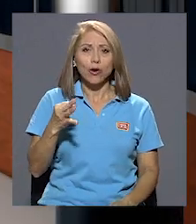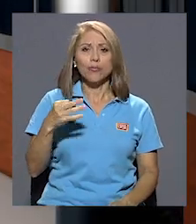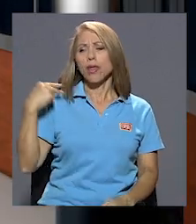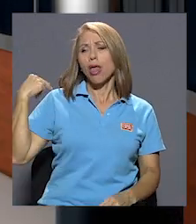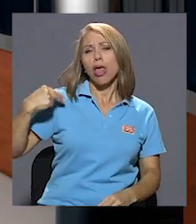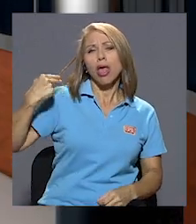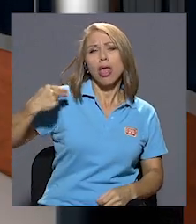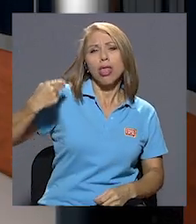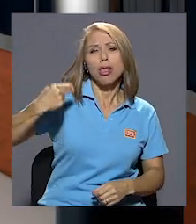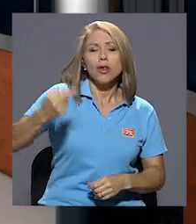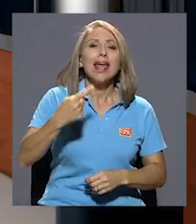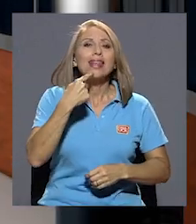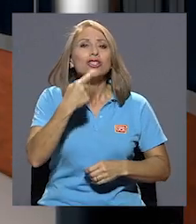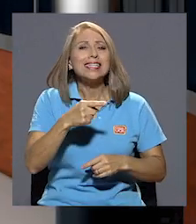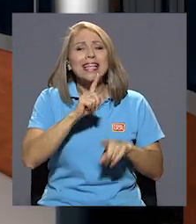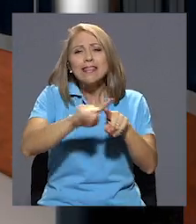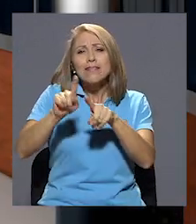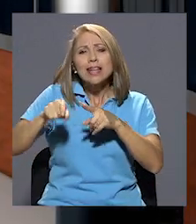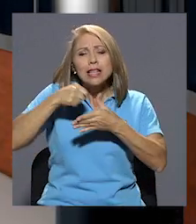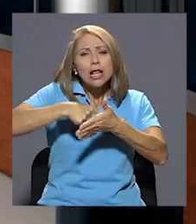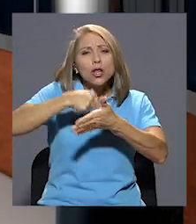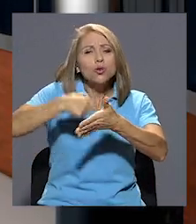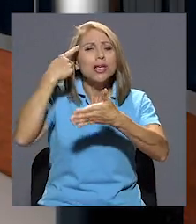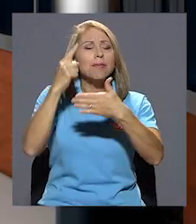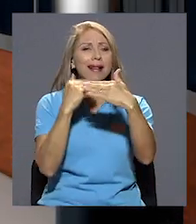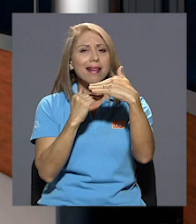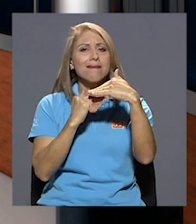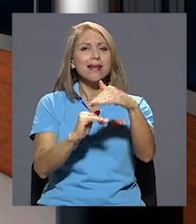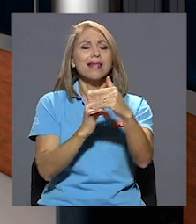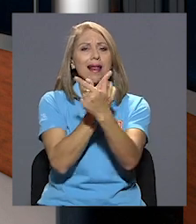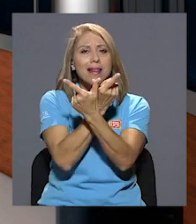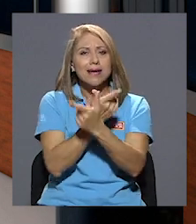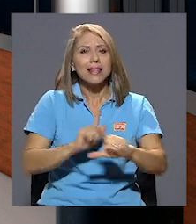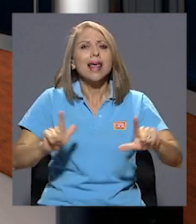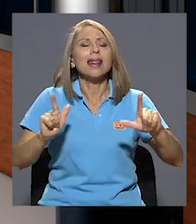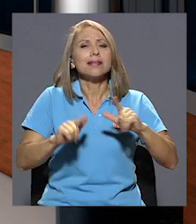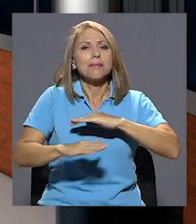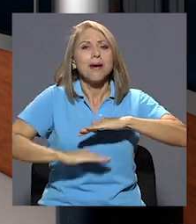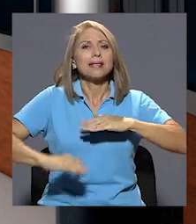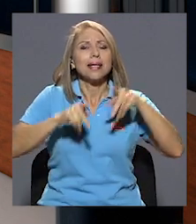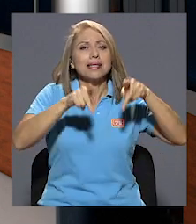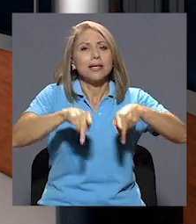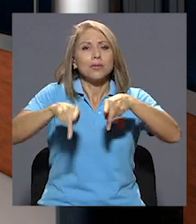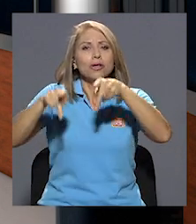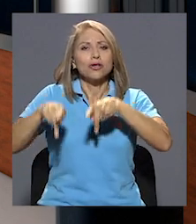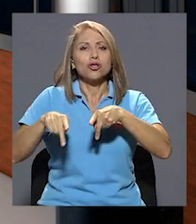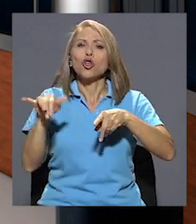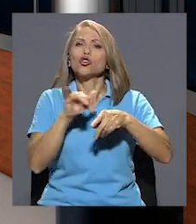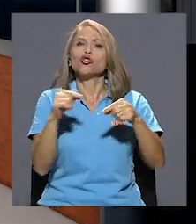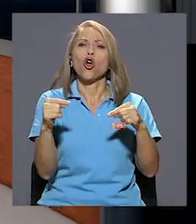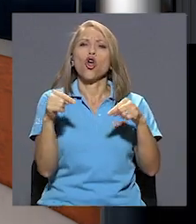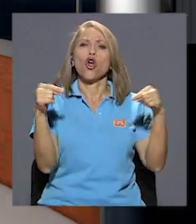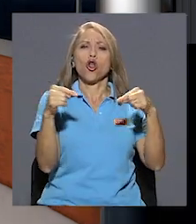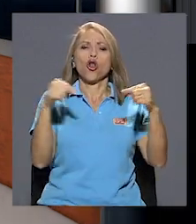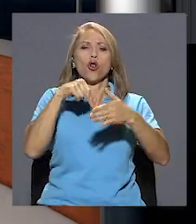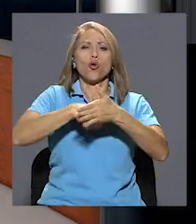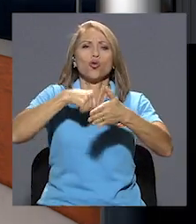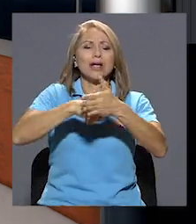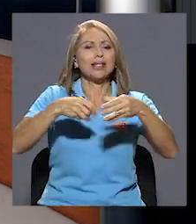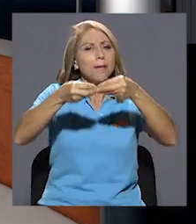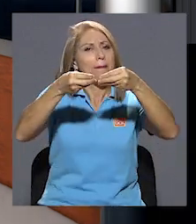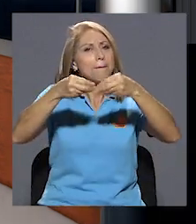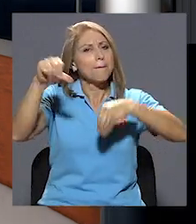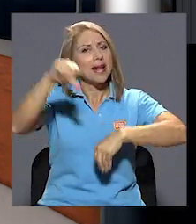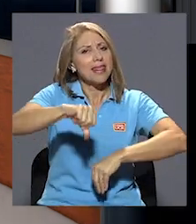nos dice que las luchas por restringir las libertades básicas de los individuos son luchas perdidas. Ejemplos